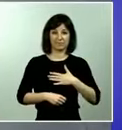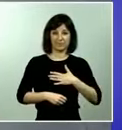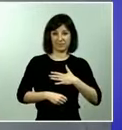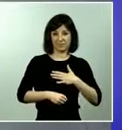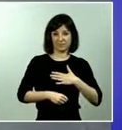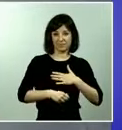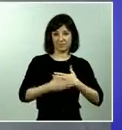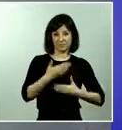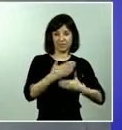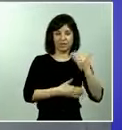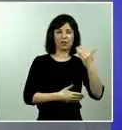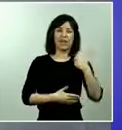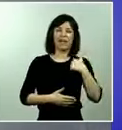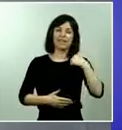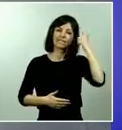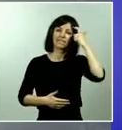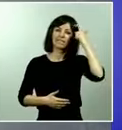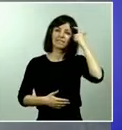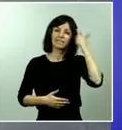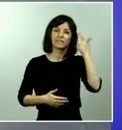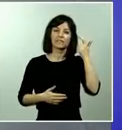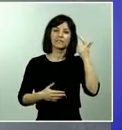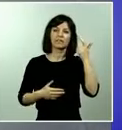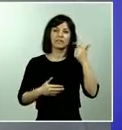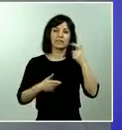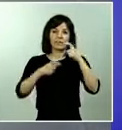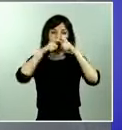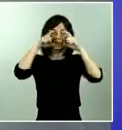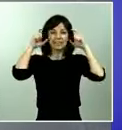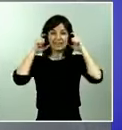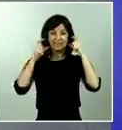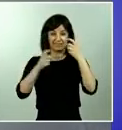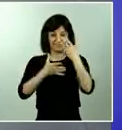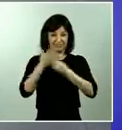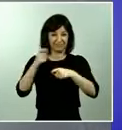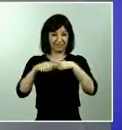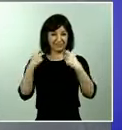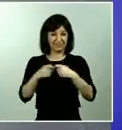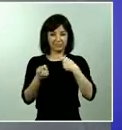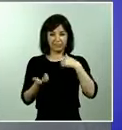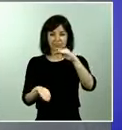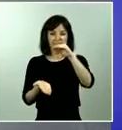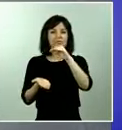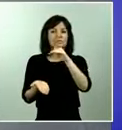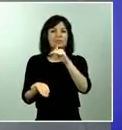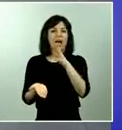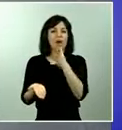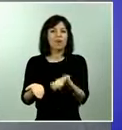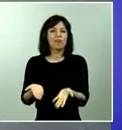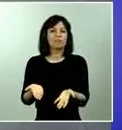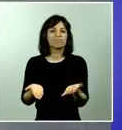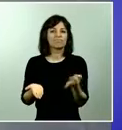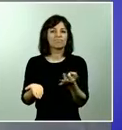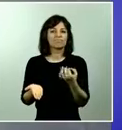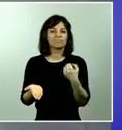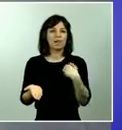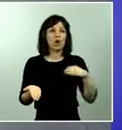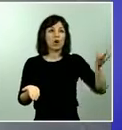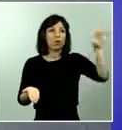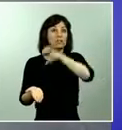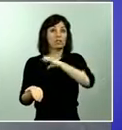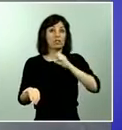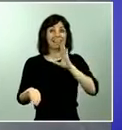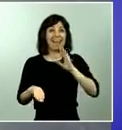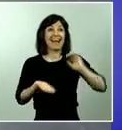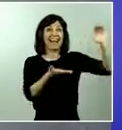situación actual del lote de mascarillas defectuosas si ya han contactado con las comunidades autónomas que las tenían porque por ejemplo en